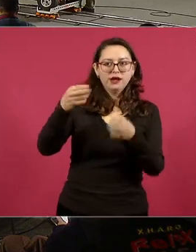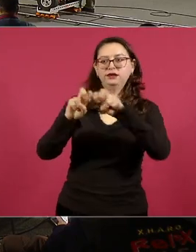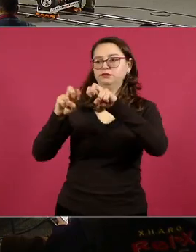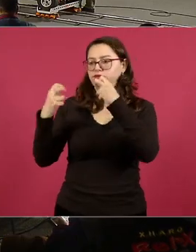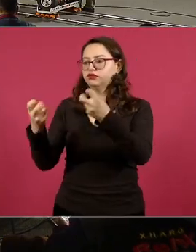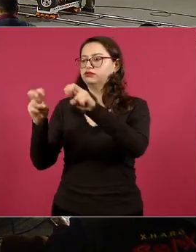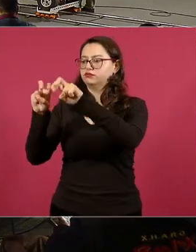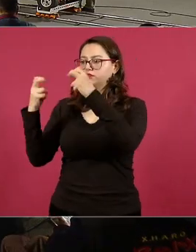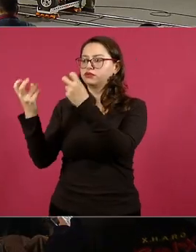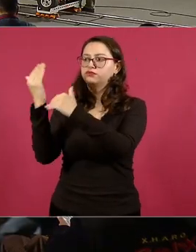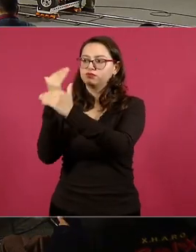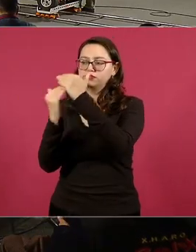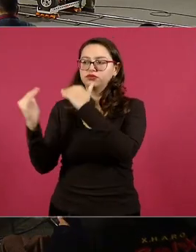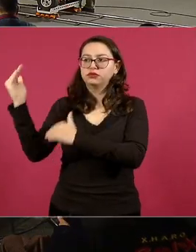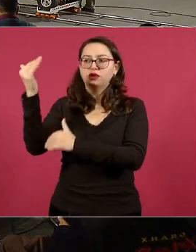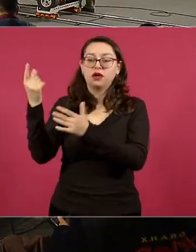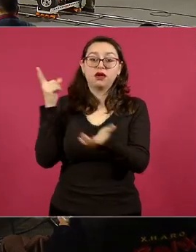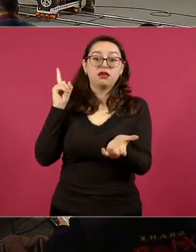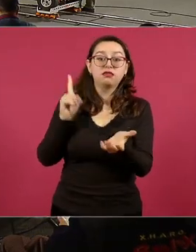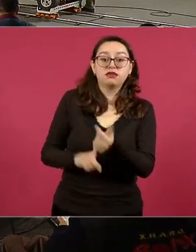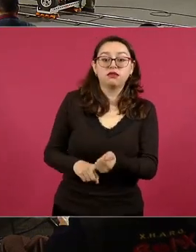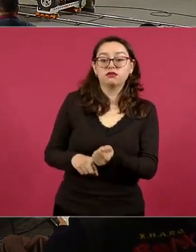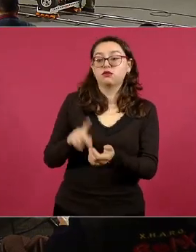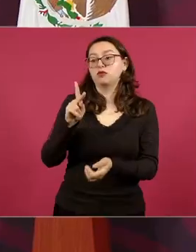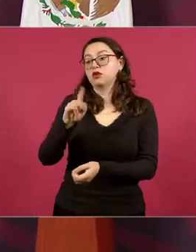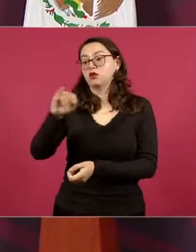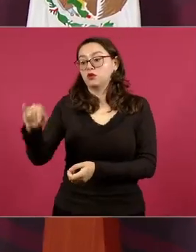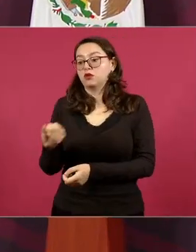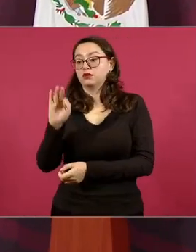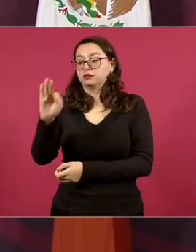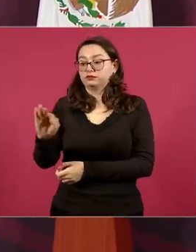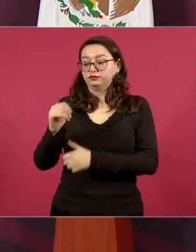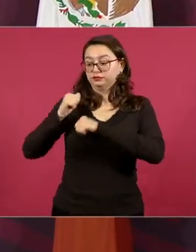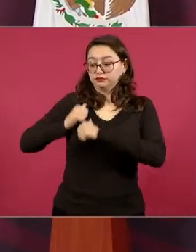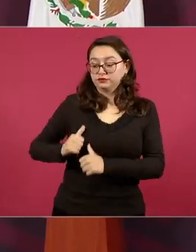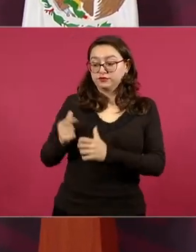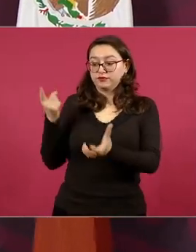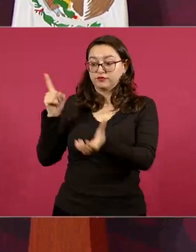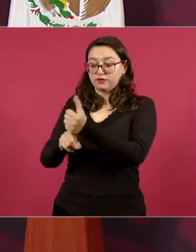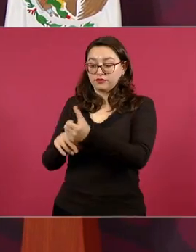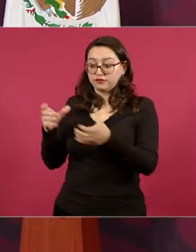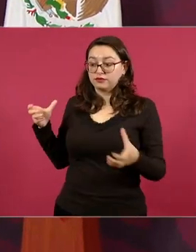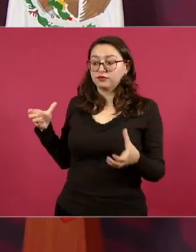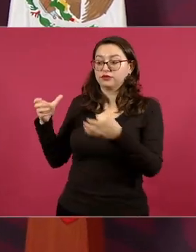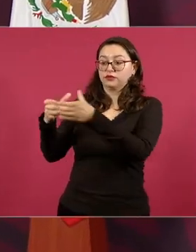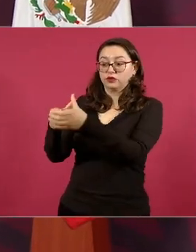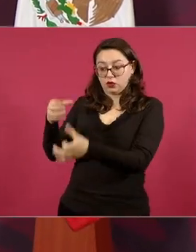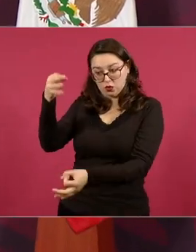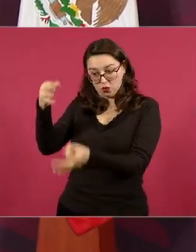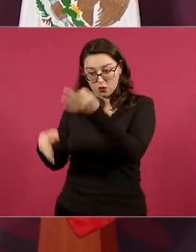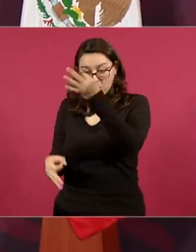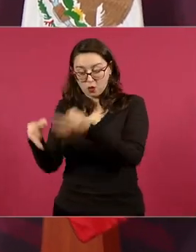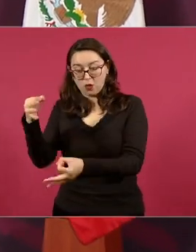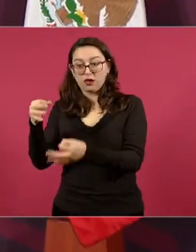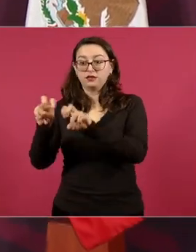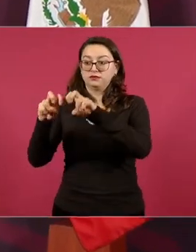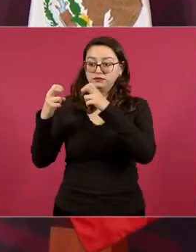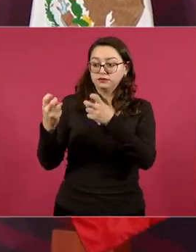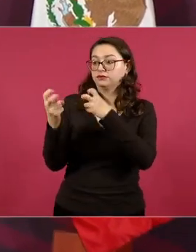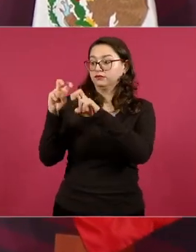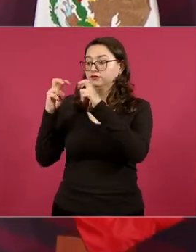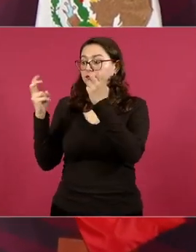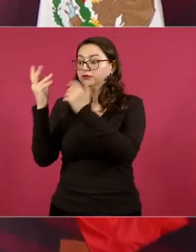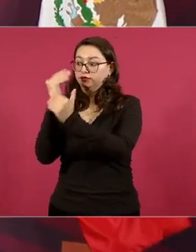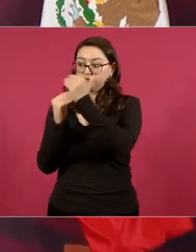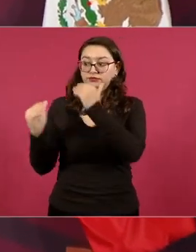integre el Poder Judicial con jueces con ministros íntegros honestos